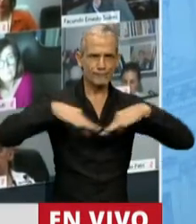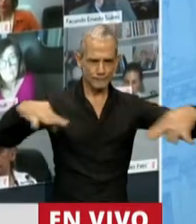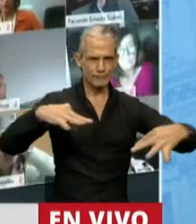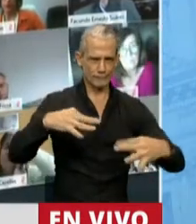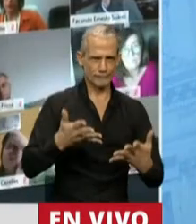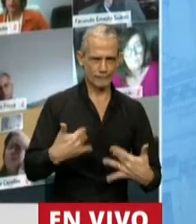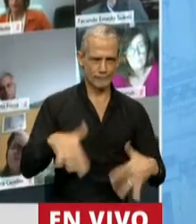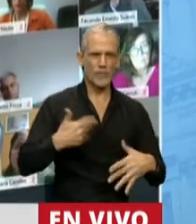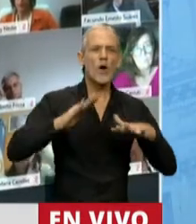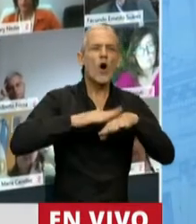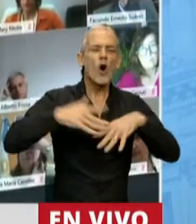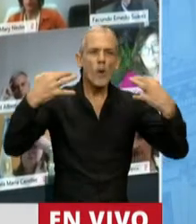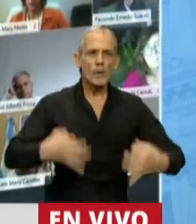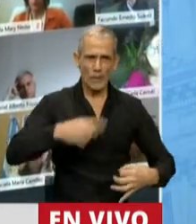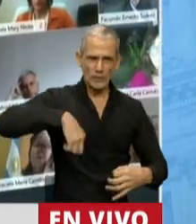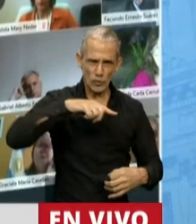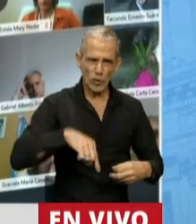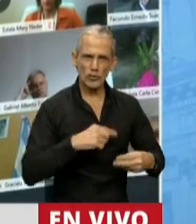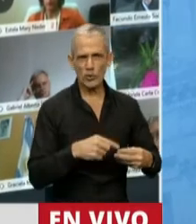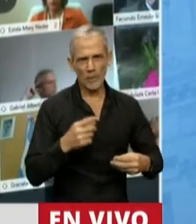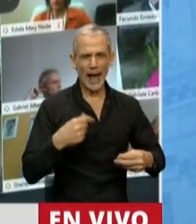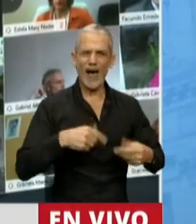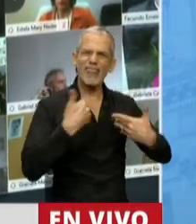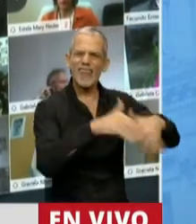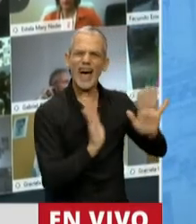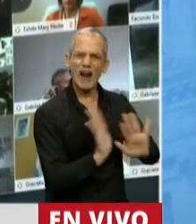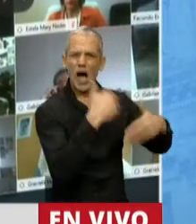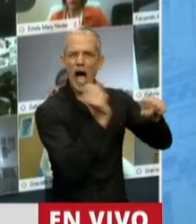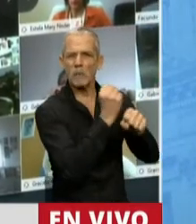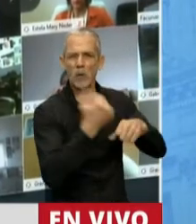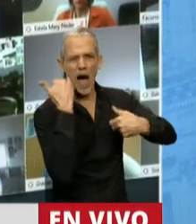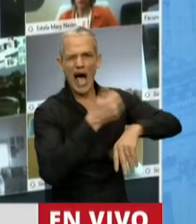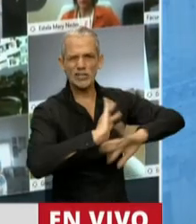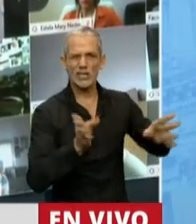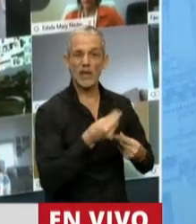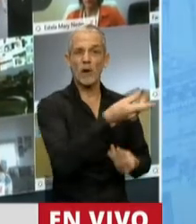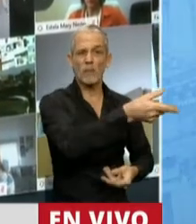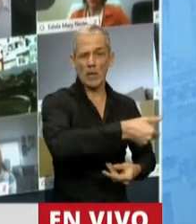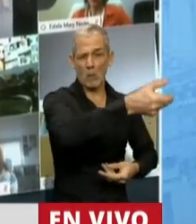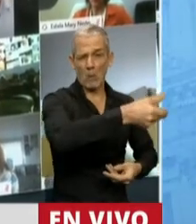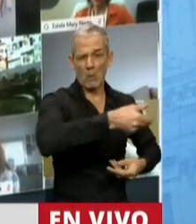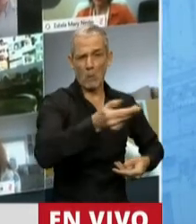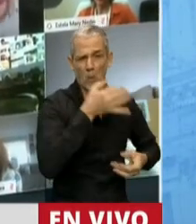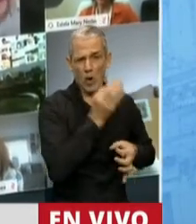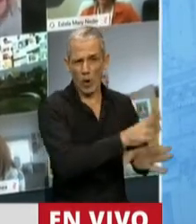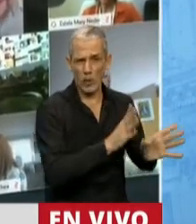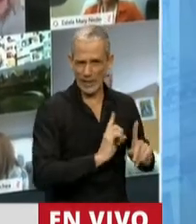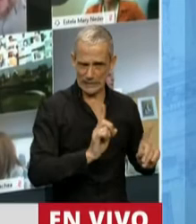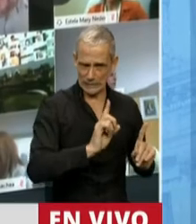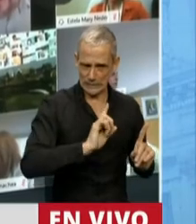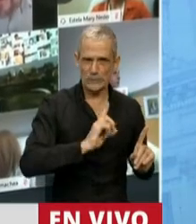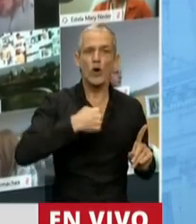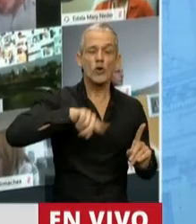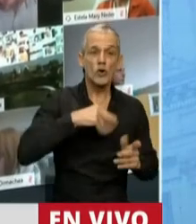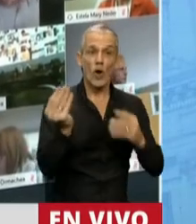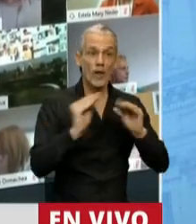transforma en un debate comprometido, en un debate sustantivo y no en un debate vacuo, si después las partidas pueden ir y venir a su antojo. Para que los representantes